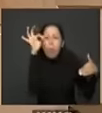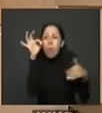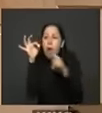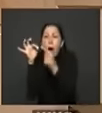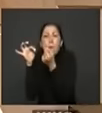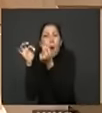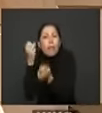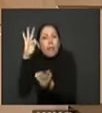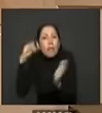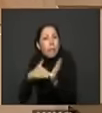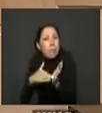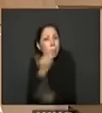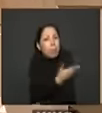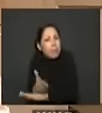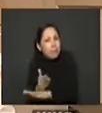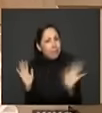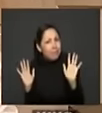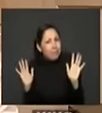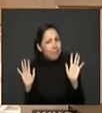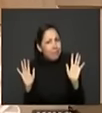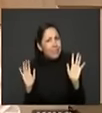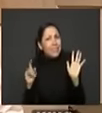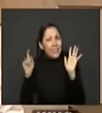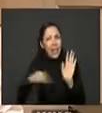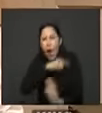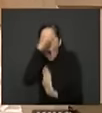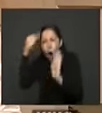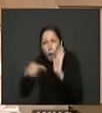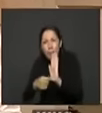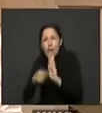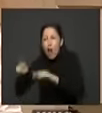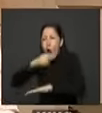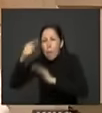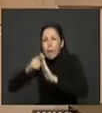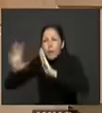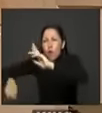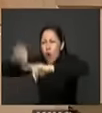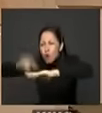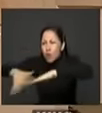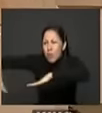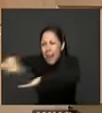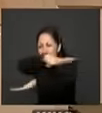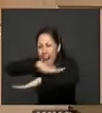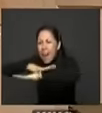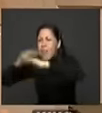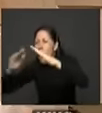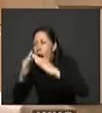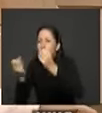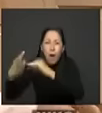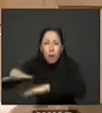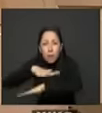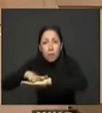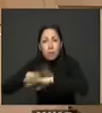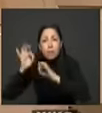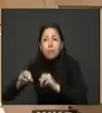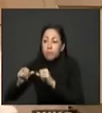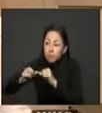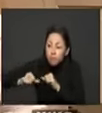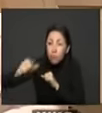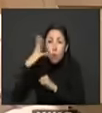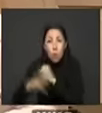cuesta actualizar y formar todo el catastro de esos municipios en 4 años